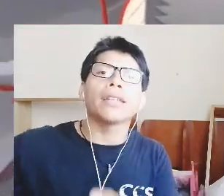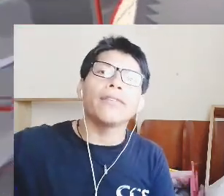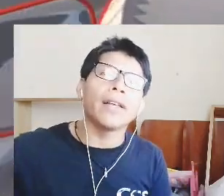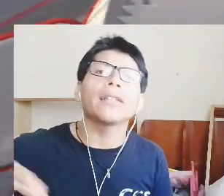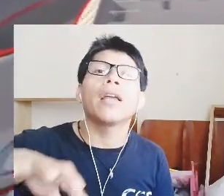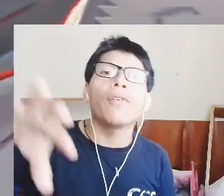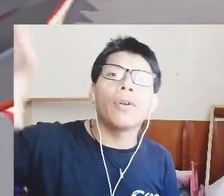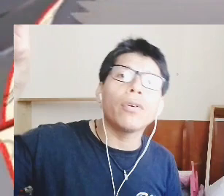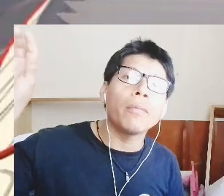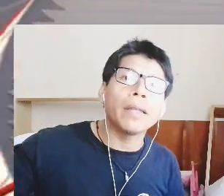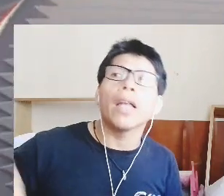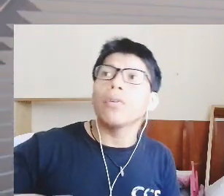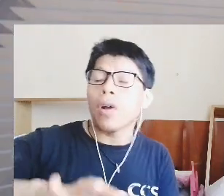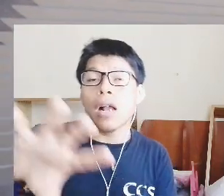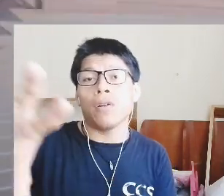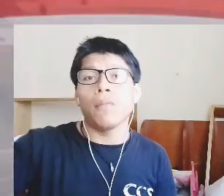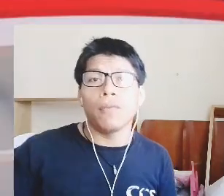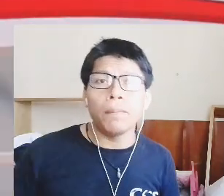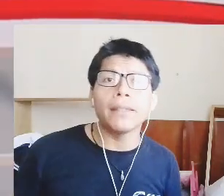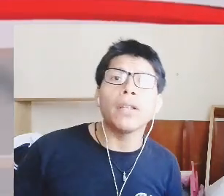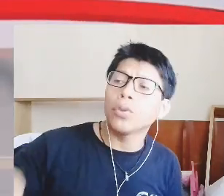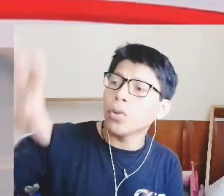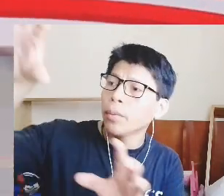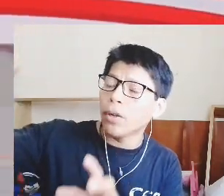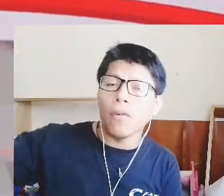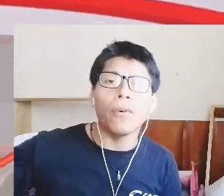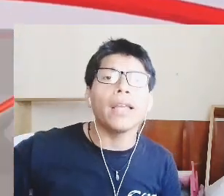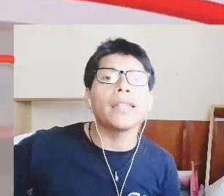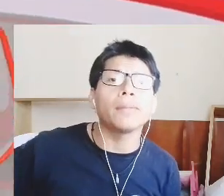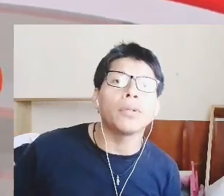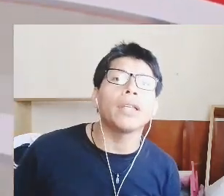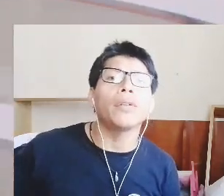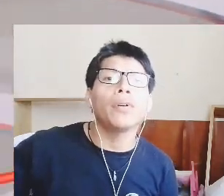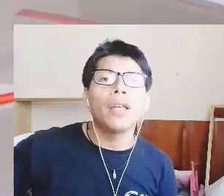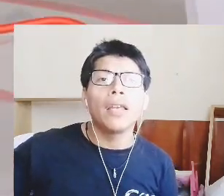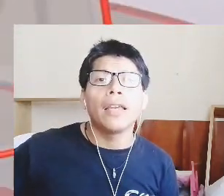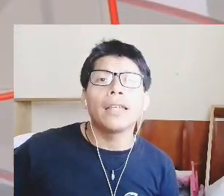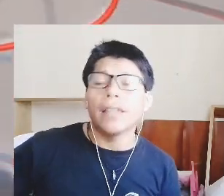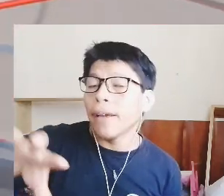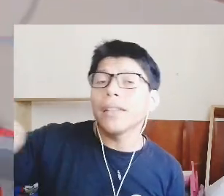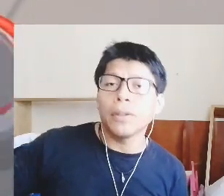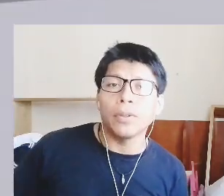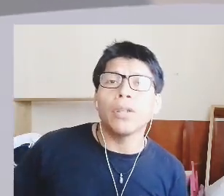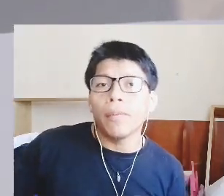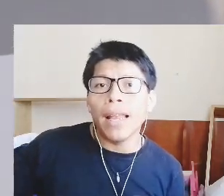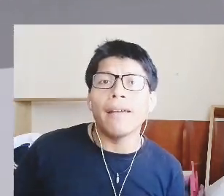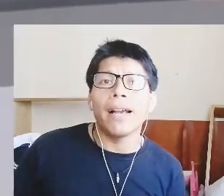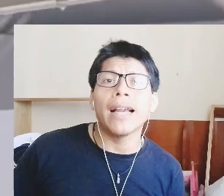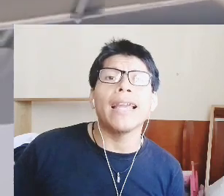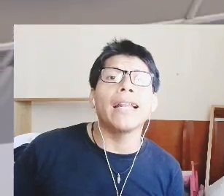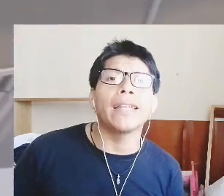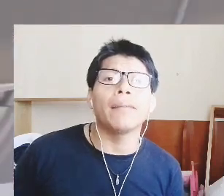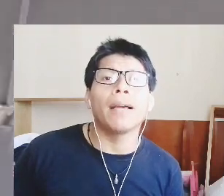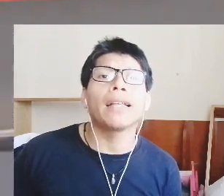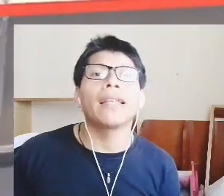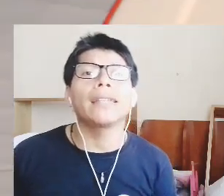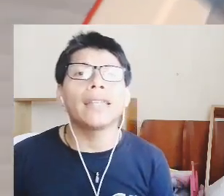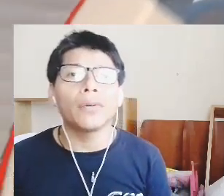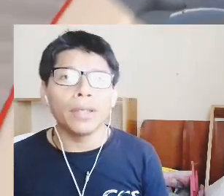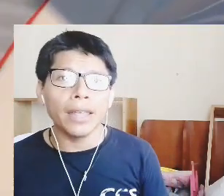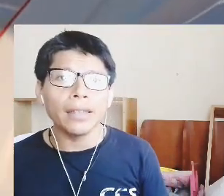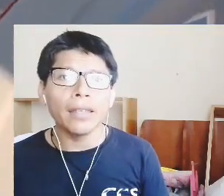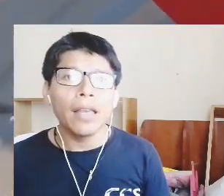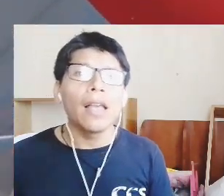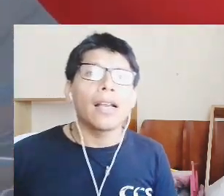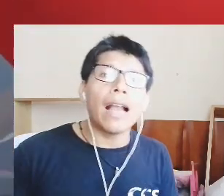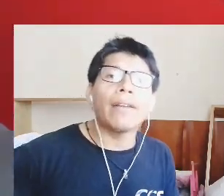y claro las cifras fueron aumentando a como fue pasando su gobierno fue disminuyendo este va disminuyendo va a la baja el tema de